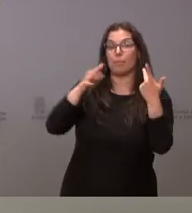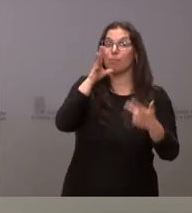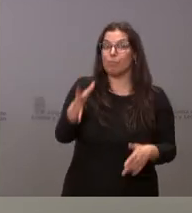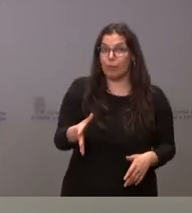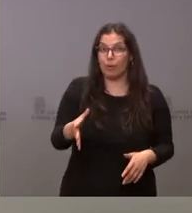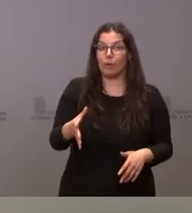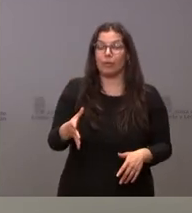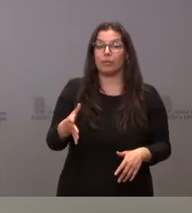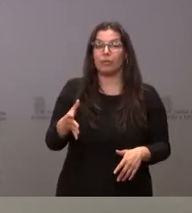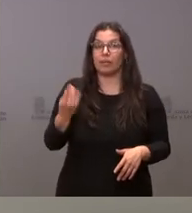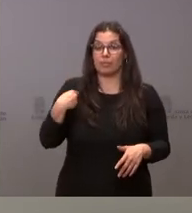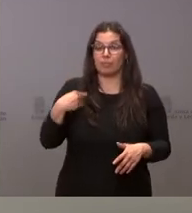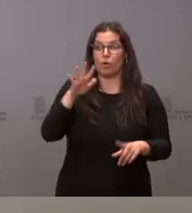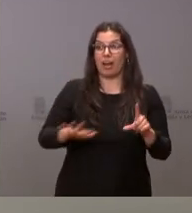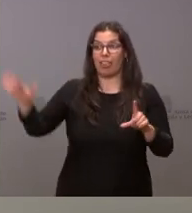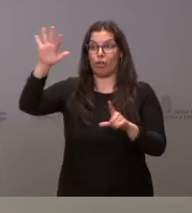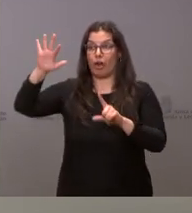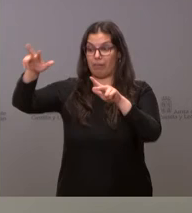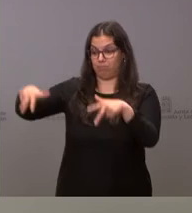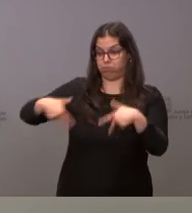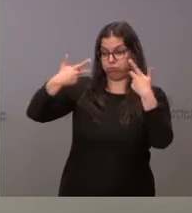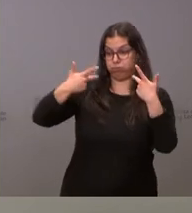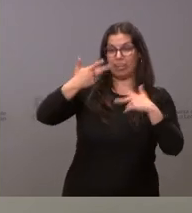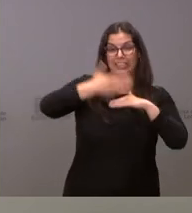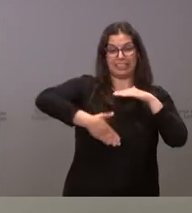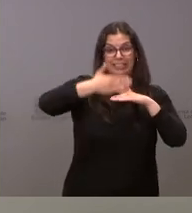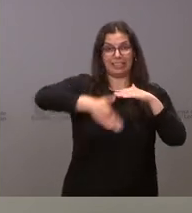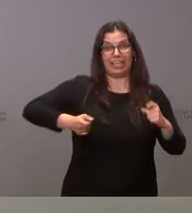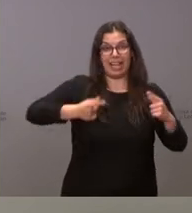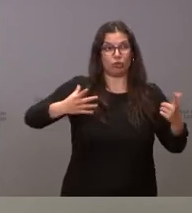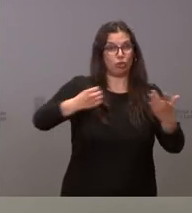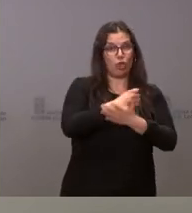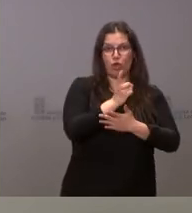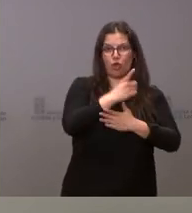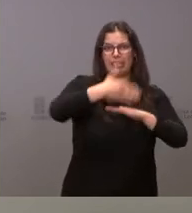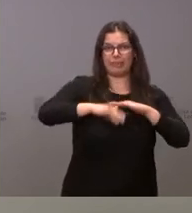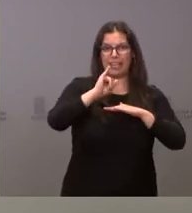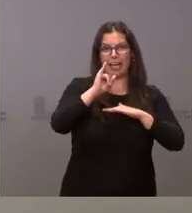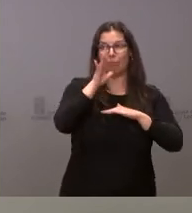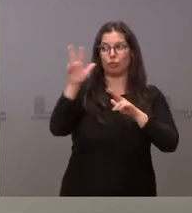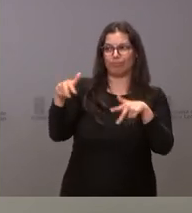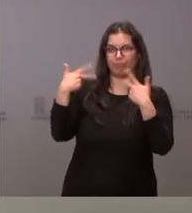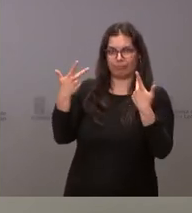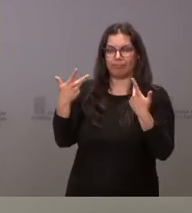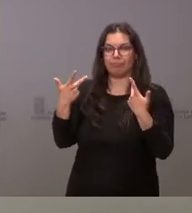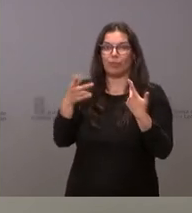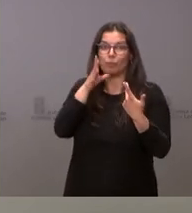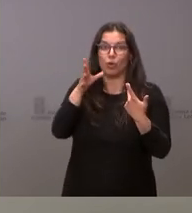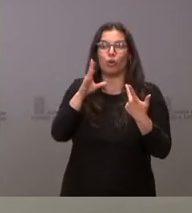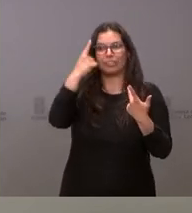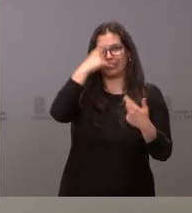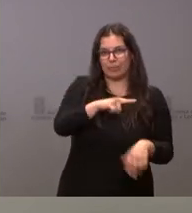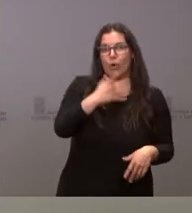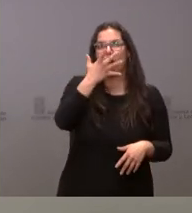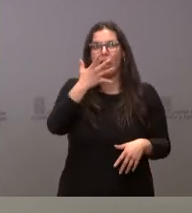nos había habilitado dentro del ámbito nacional no era para todos los gastos posibles. Y, por tanto, sí que es verdad que es algo que hemos pedido, porque somos conscientes que, a